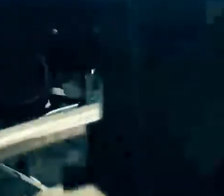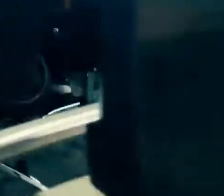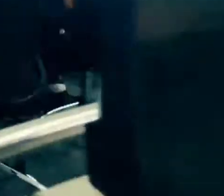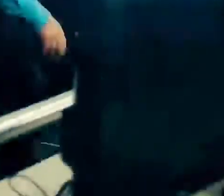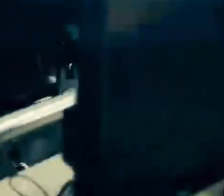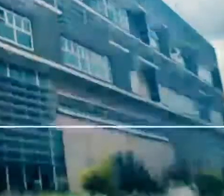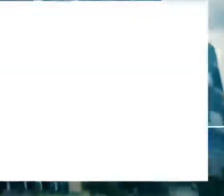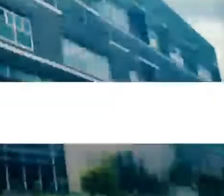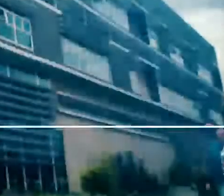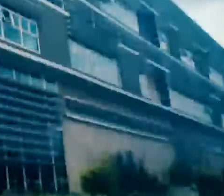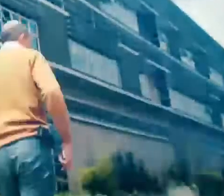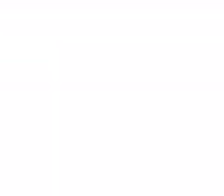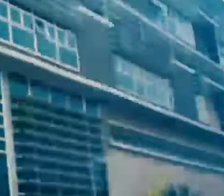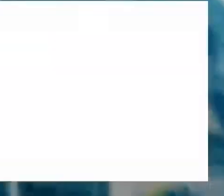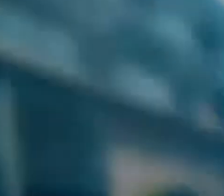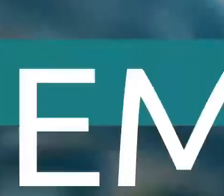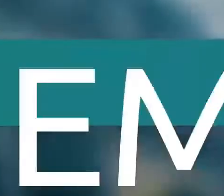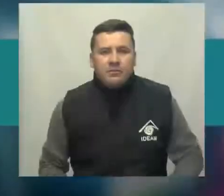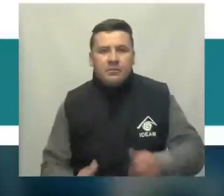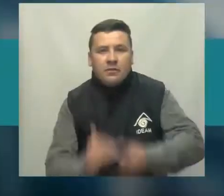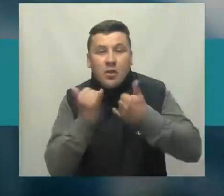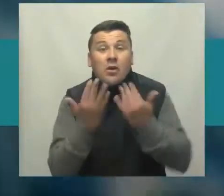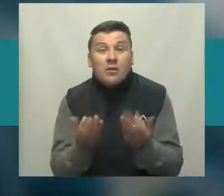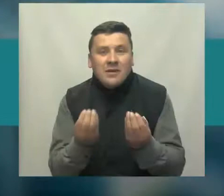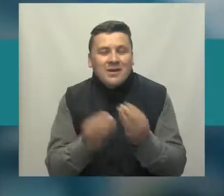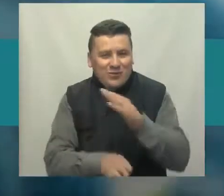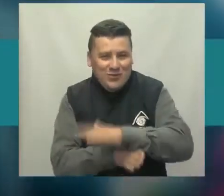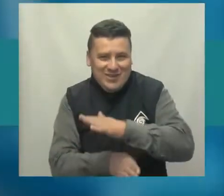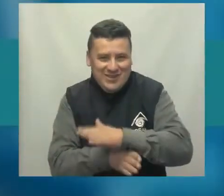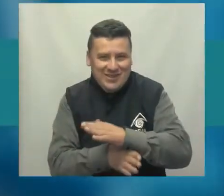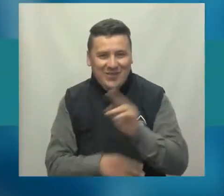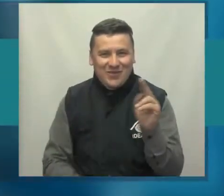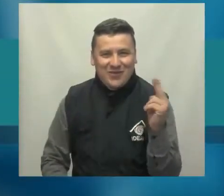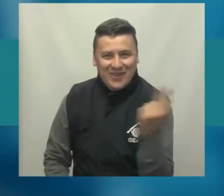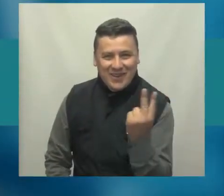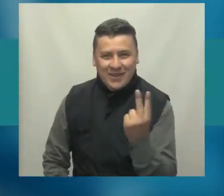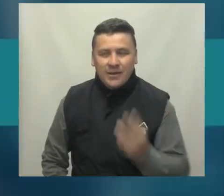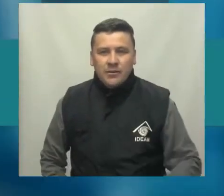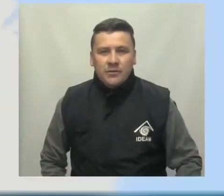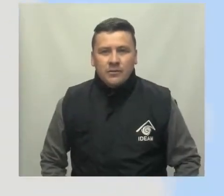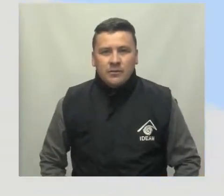Música Pronóstico del tiempo para la tarde del viernes